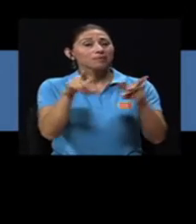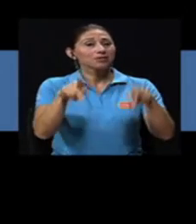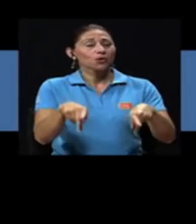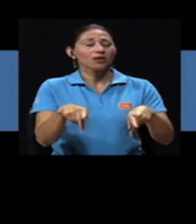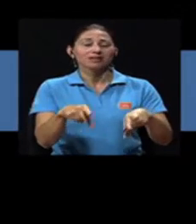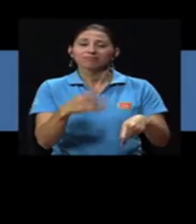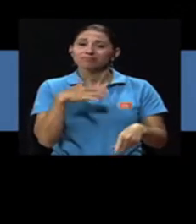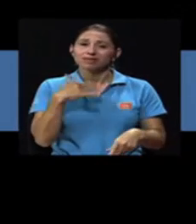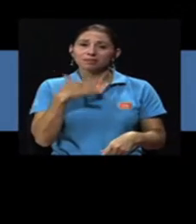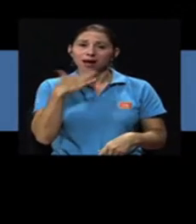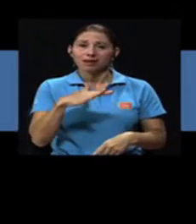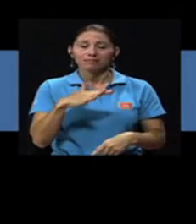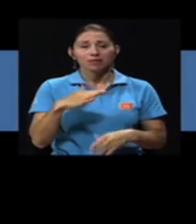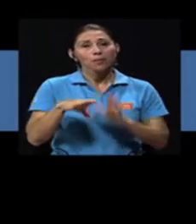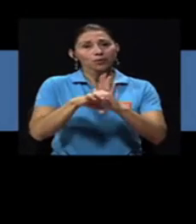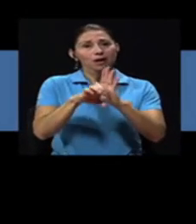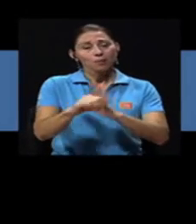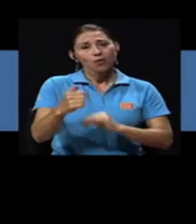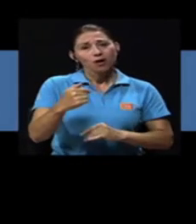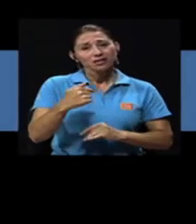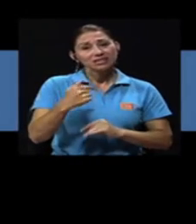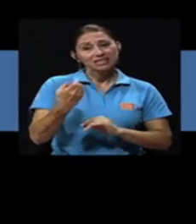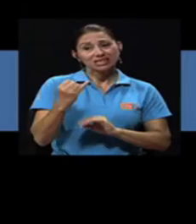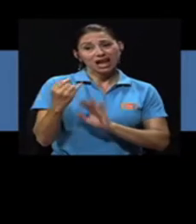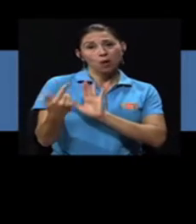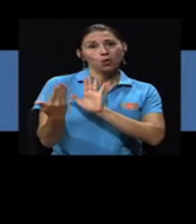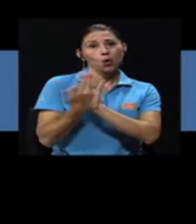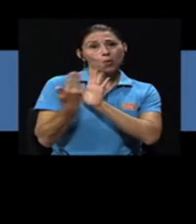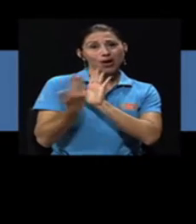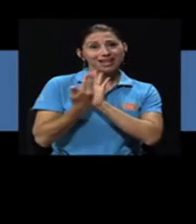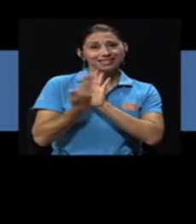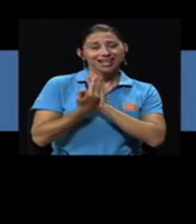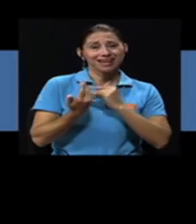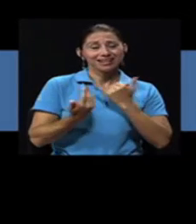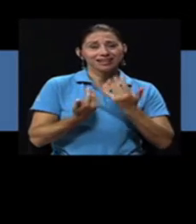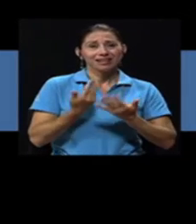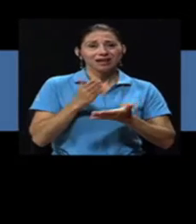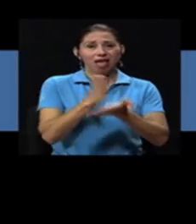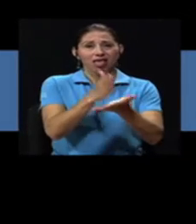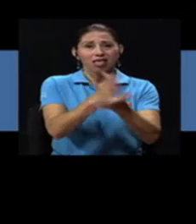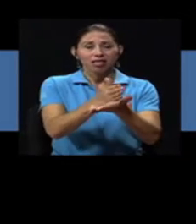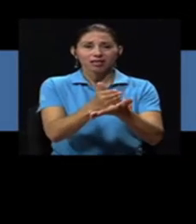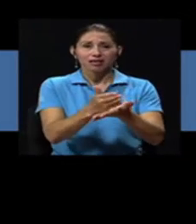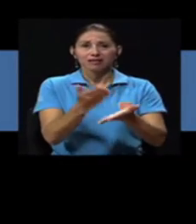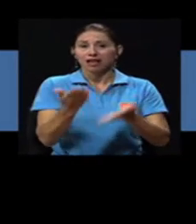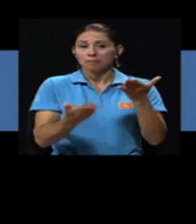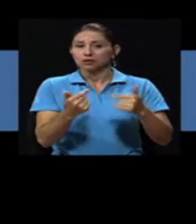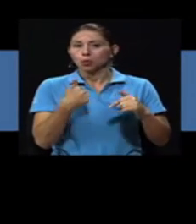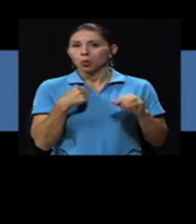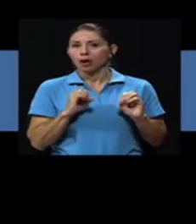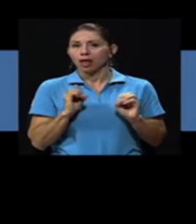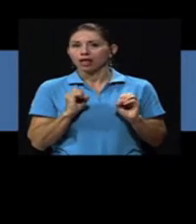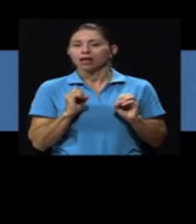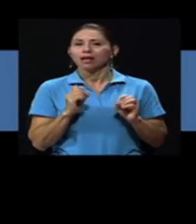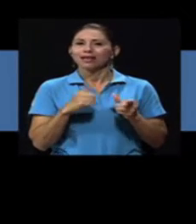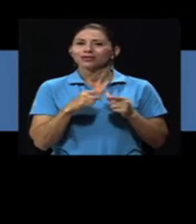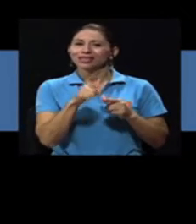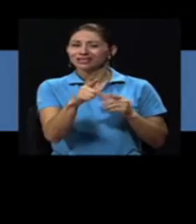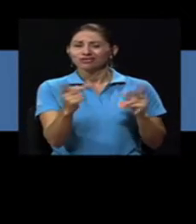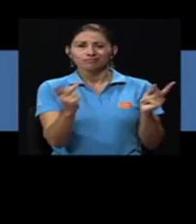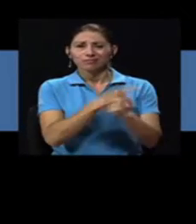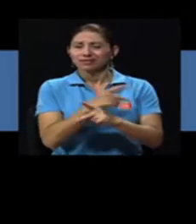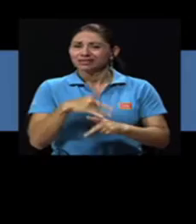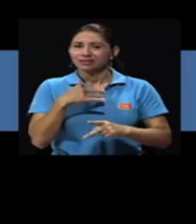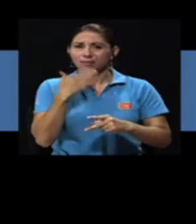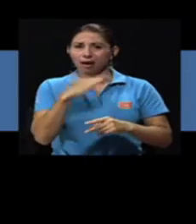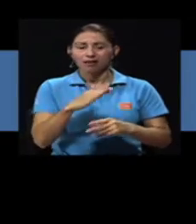si a uno lo molestan con cualquier cosa y digamos uno no padece de eso, para ellos debe ser peor y más digamos que ya para ellos